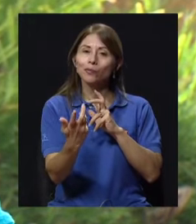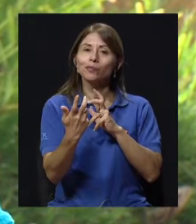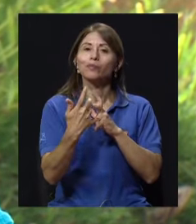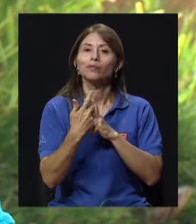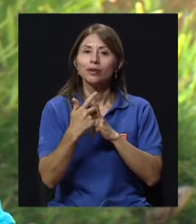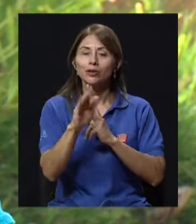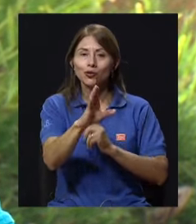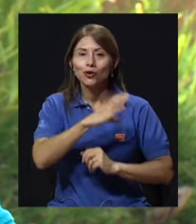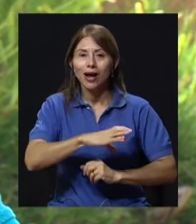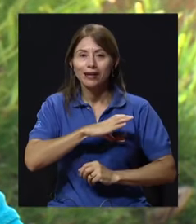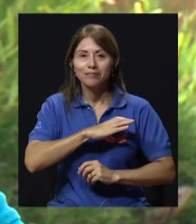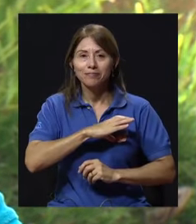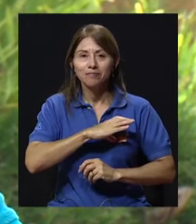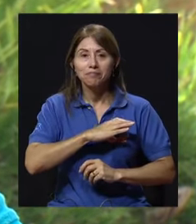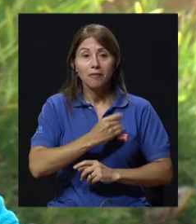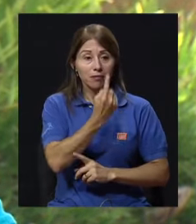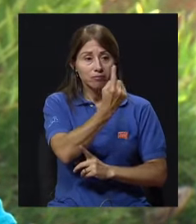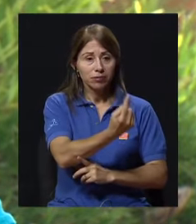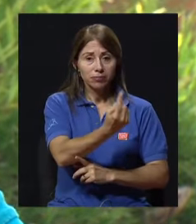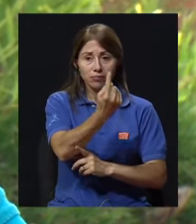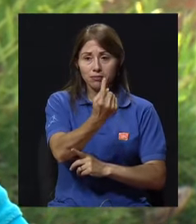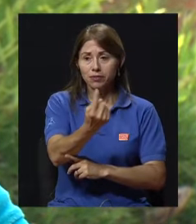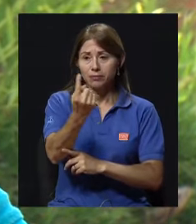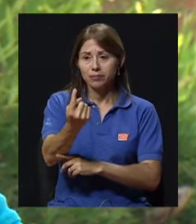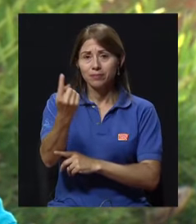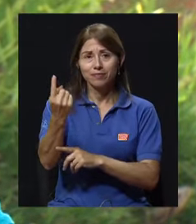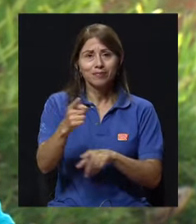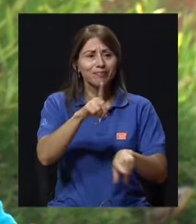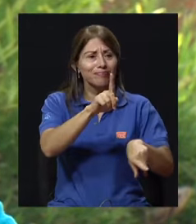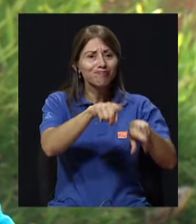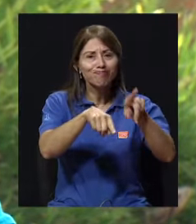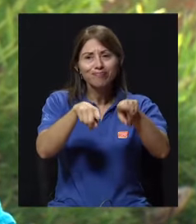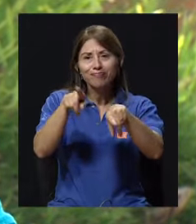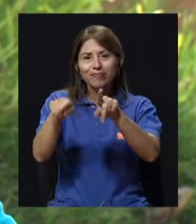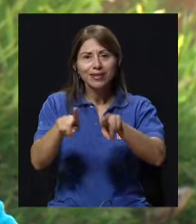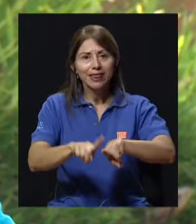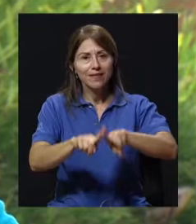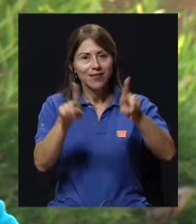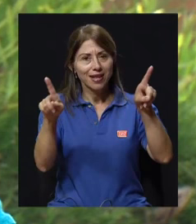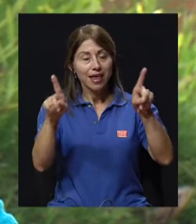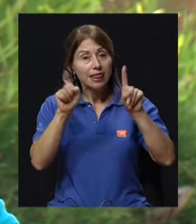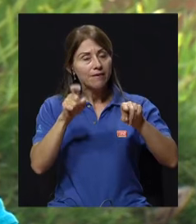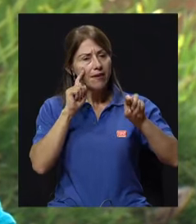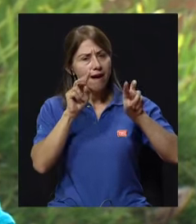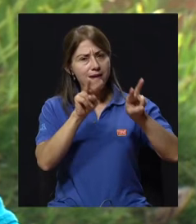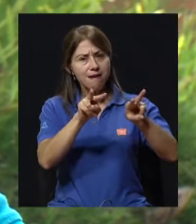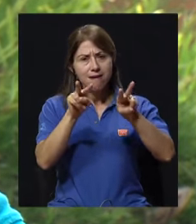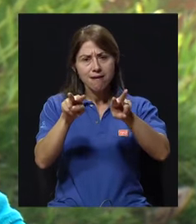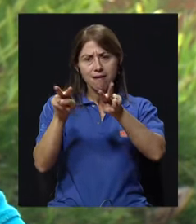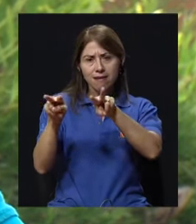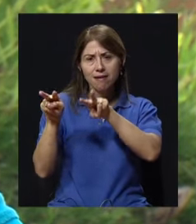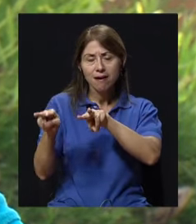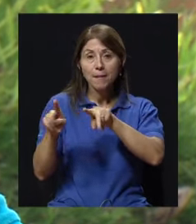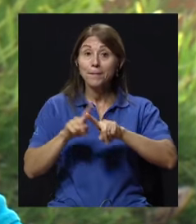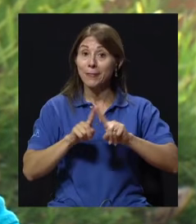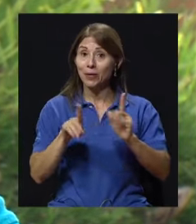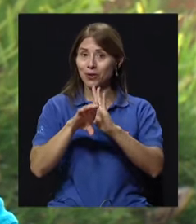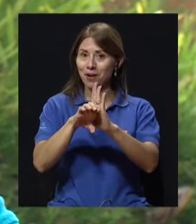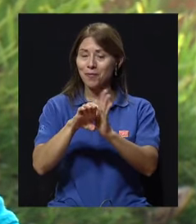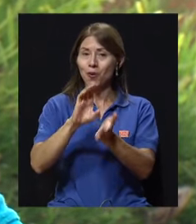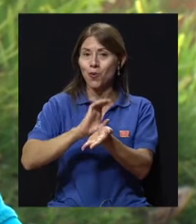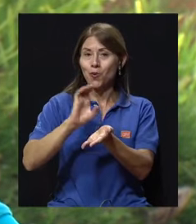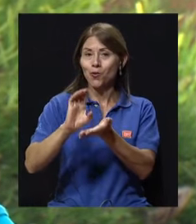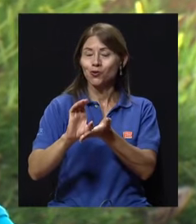sus condiciones. Y cada persona, cada individuo es diferente. Entonces, hay que verlos y analizarlos. Pero, por ejemplo, digamos,